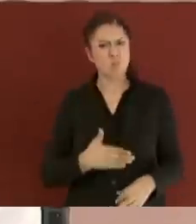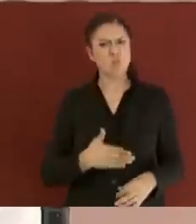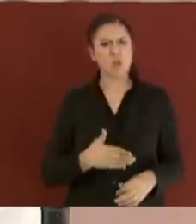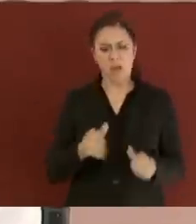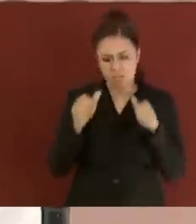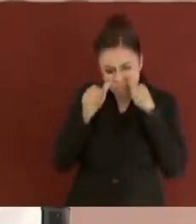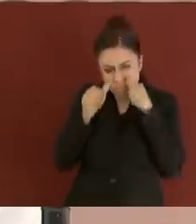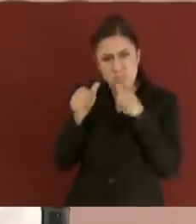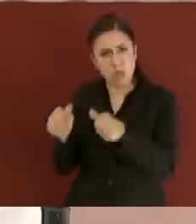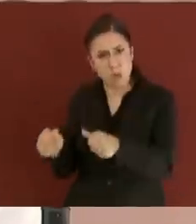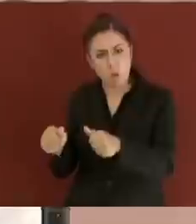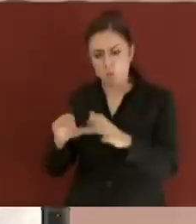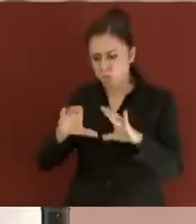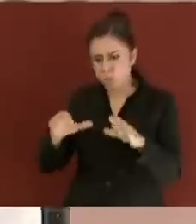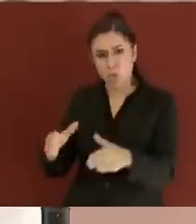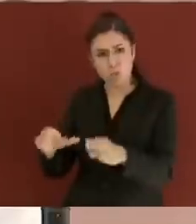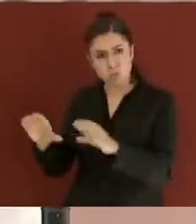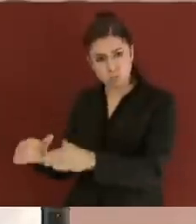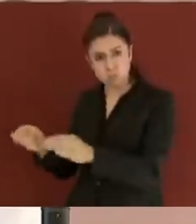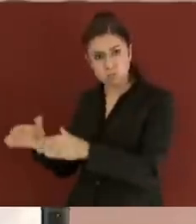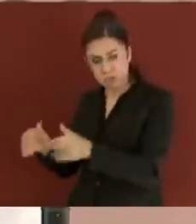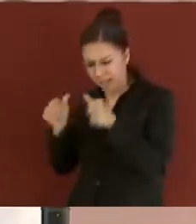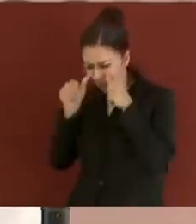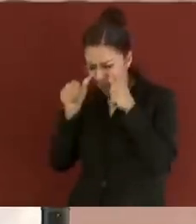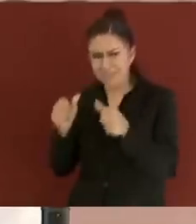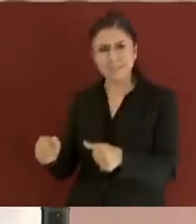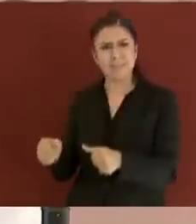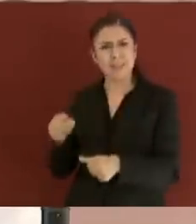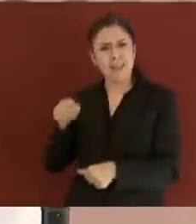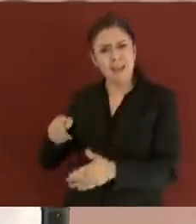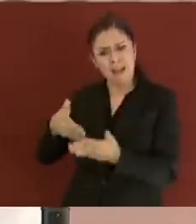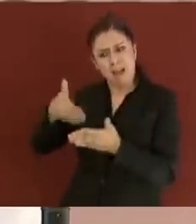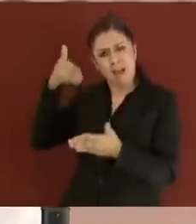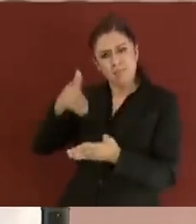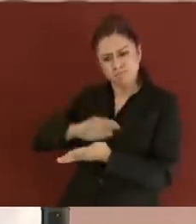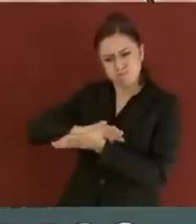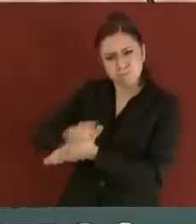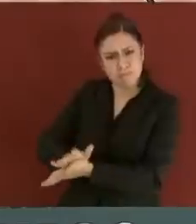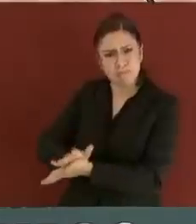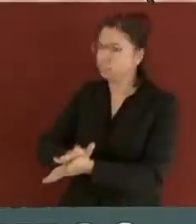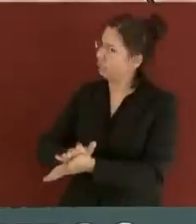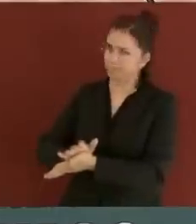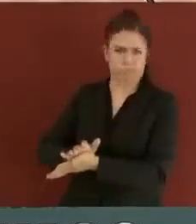las comunidades marginadas del país.